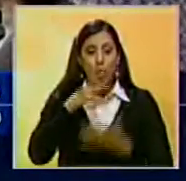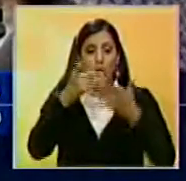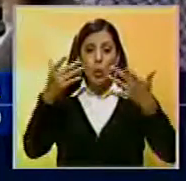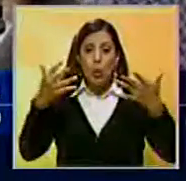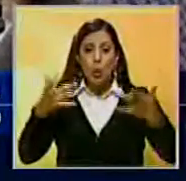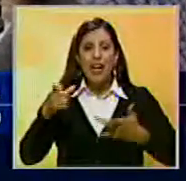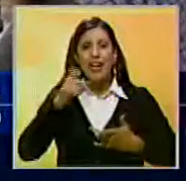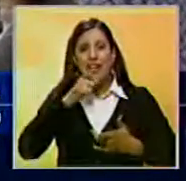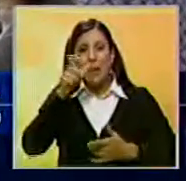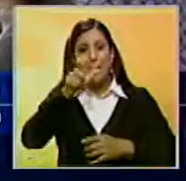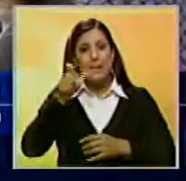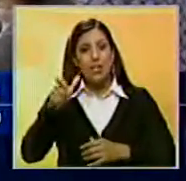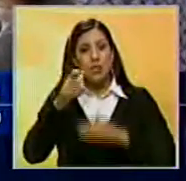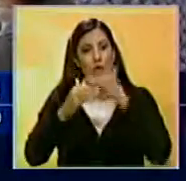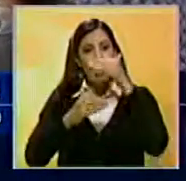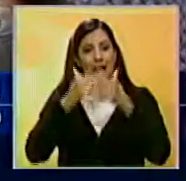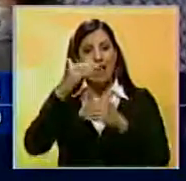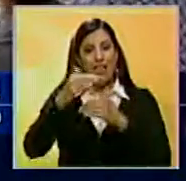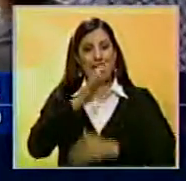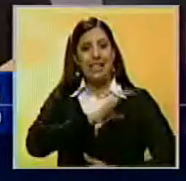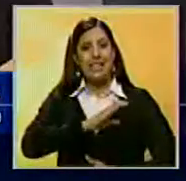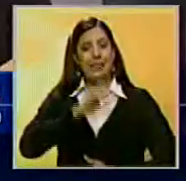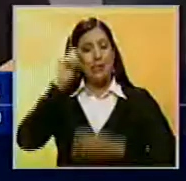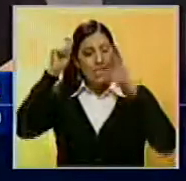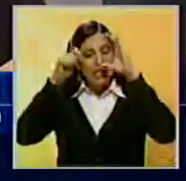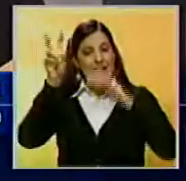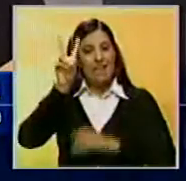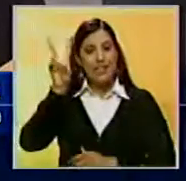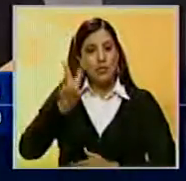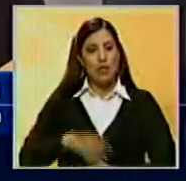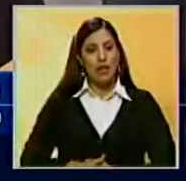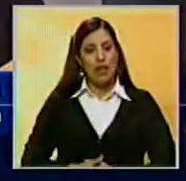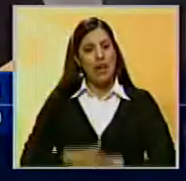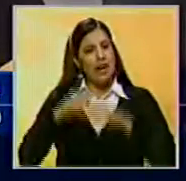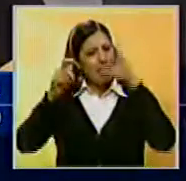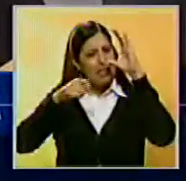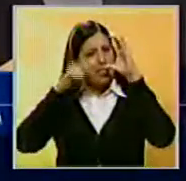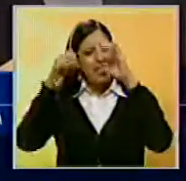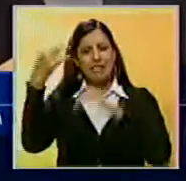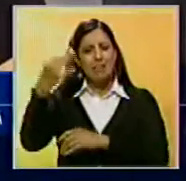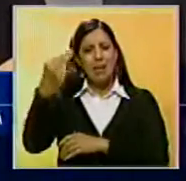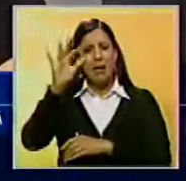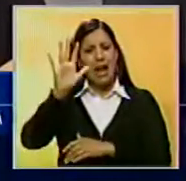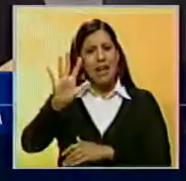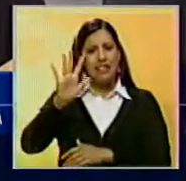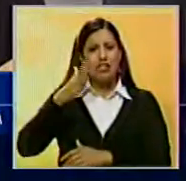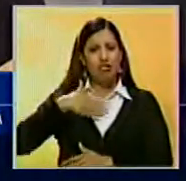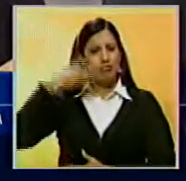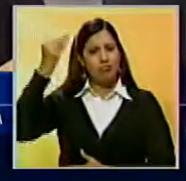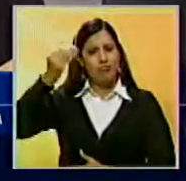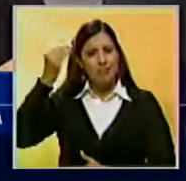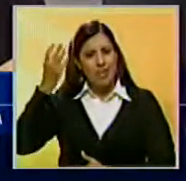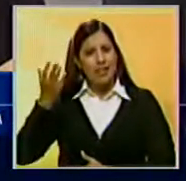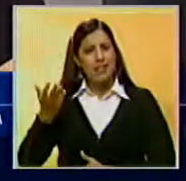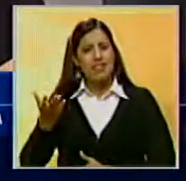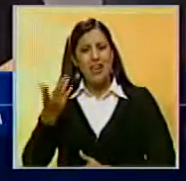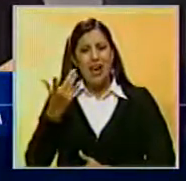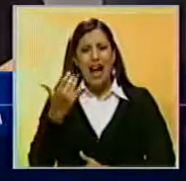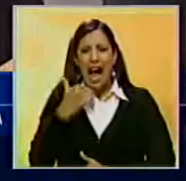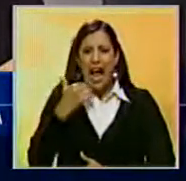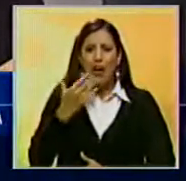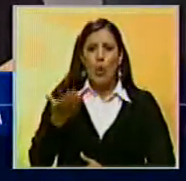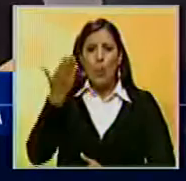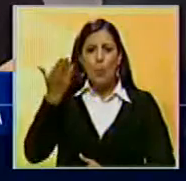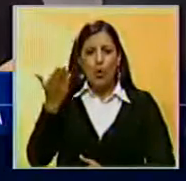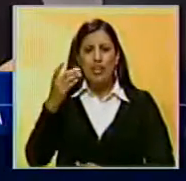con los que ha evolucionado el cine venezolano. El cine siempre ha sido, yo pienso, muy importante